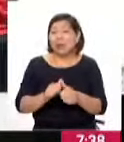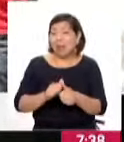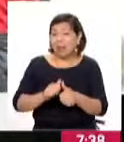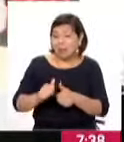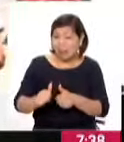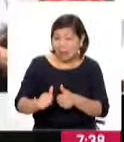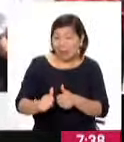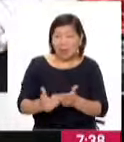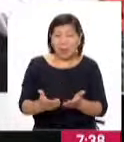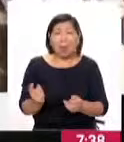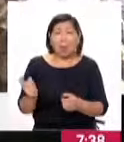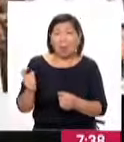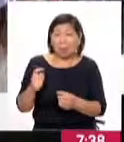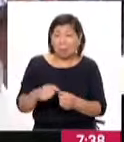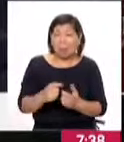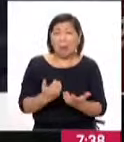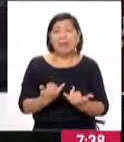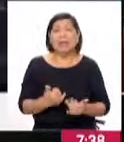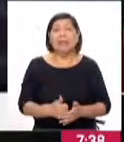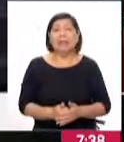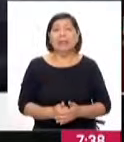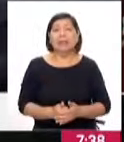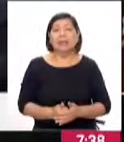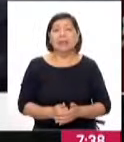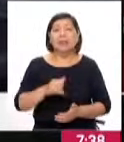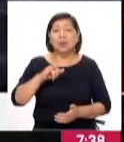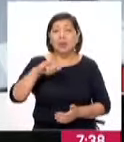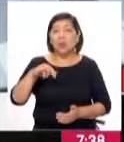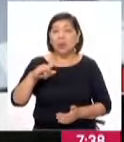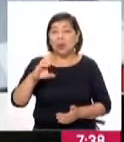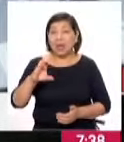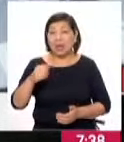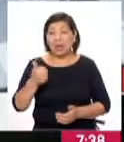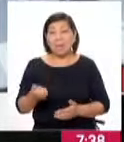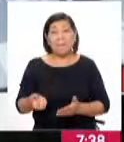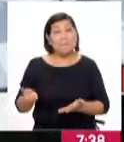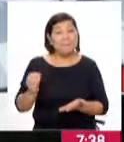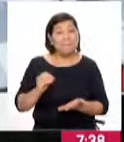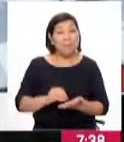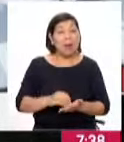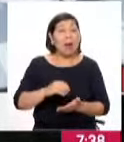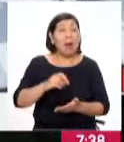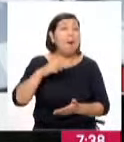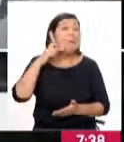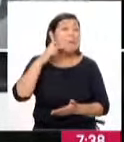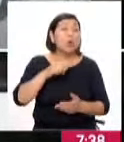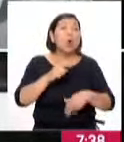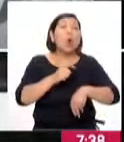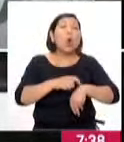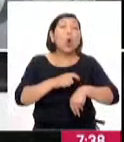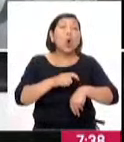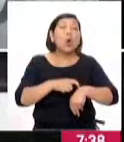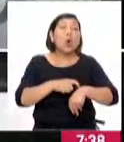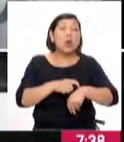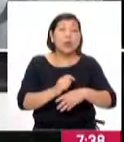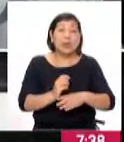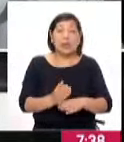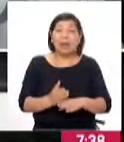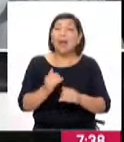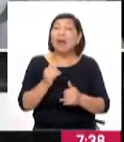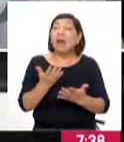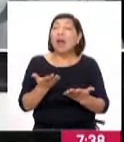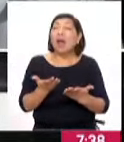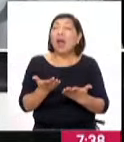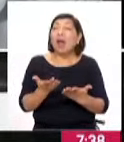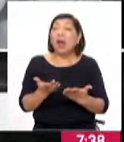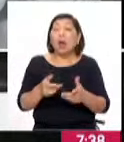se han concentrado en Juliaca y Puno. Repítame, por favor, los horarios antes de terminar y